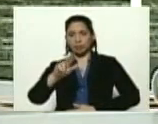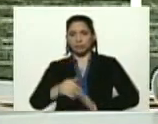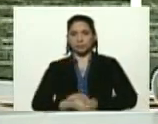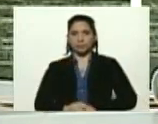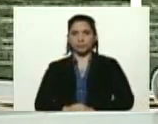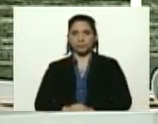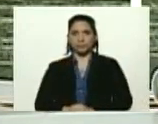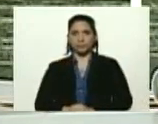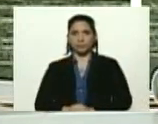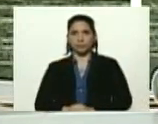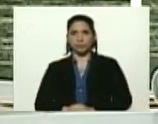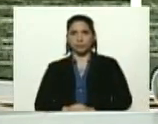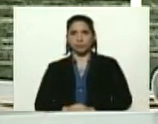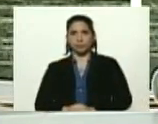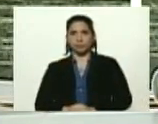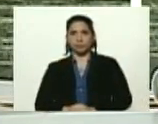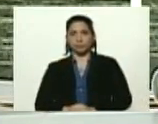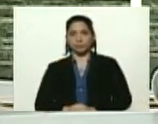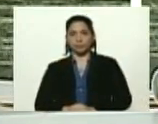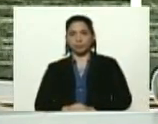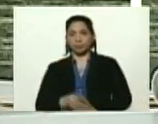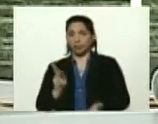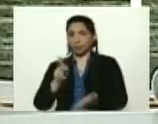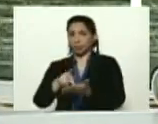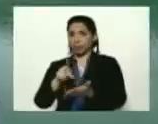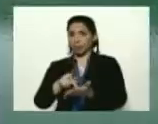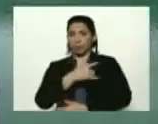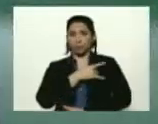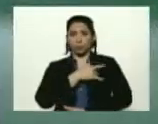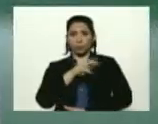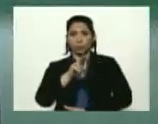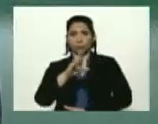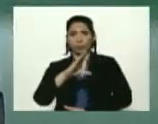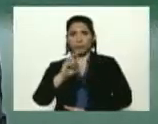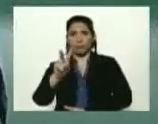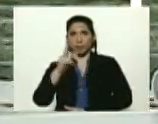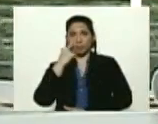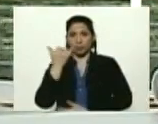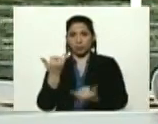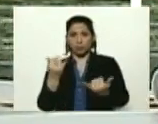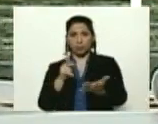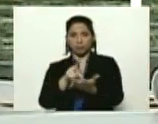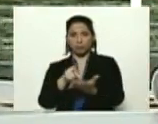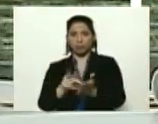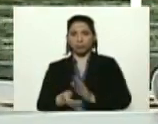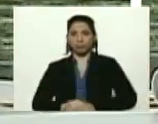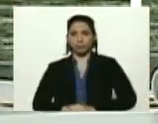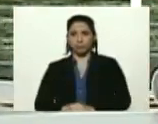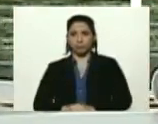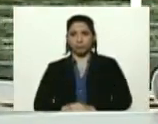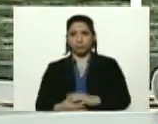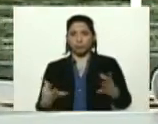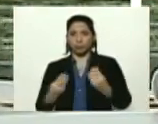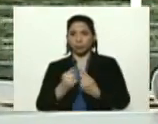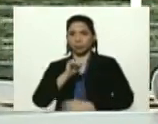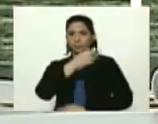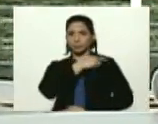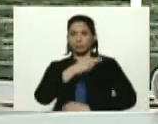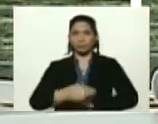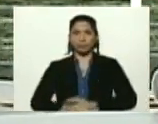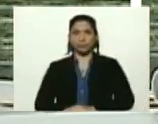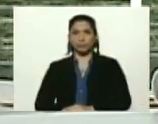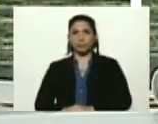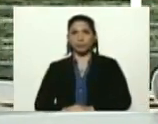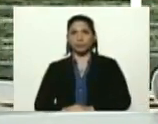César Trompis está llegando de la Universidad Central de Venezuela en este momento. Estuvo con la rectora